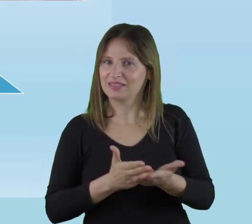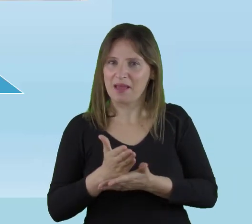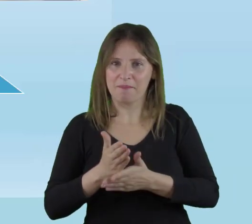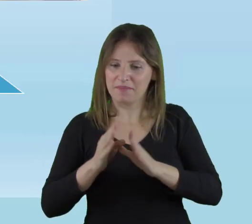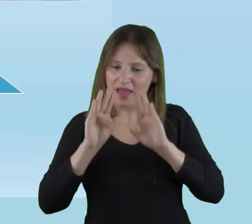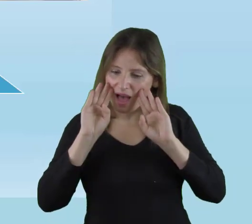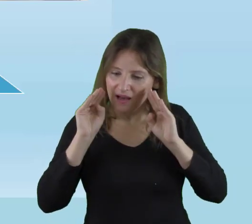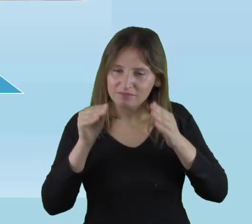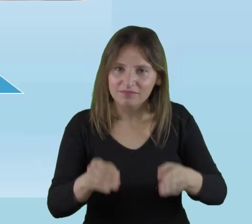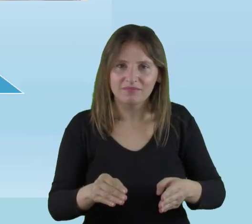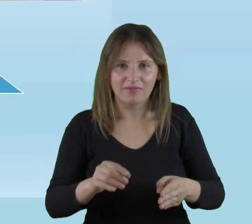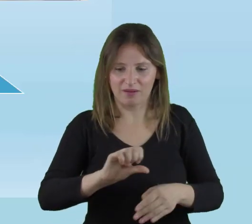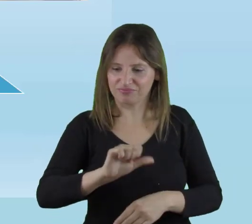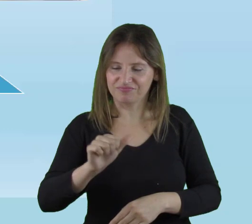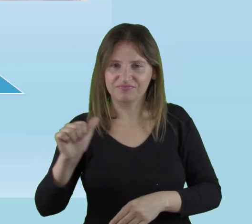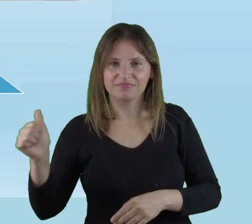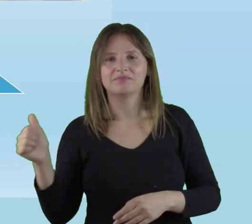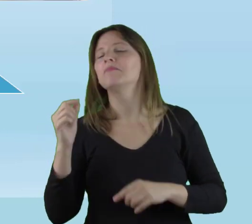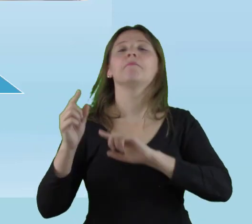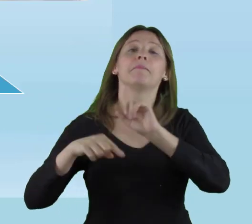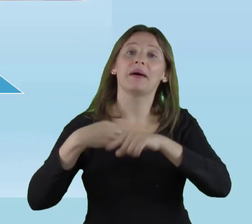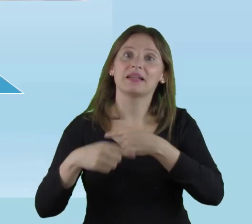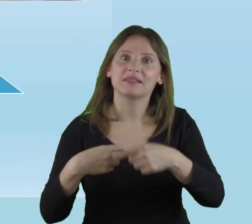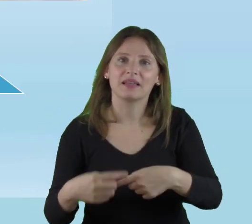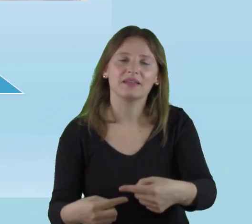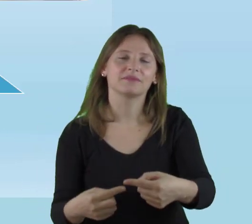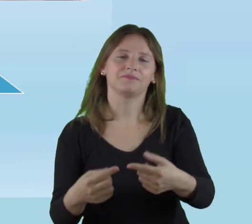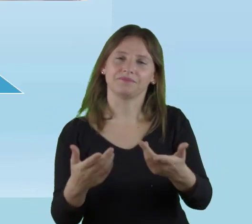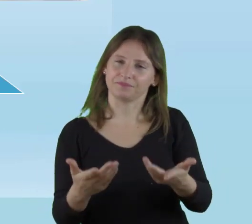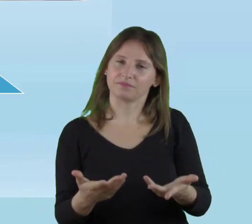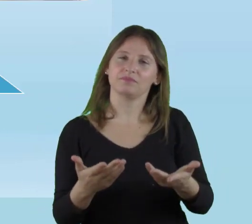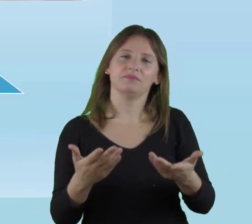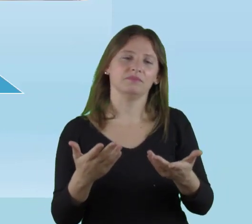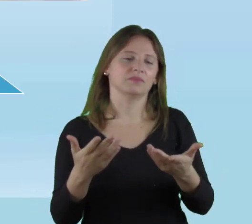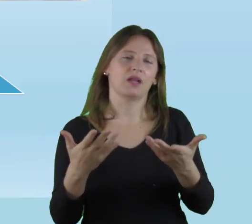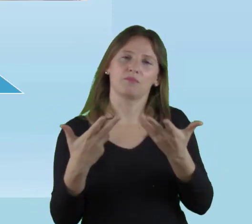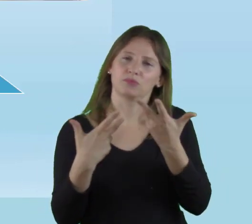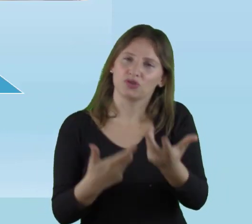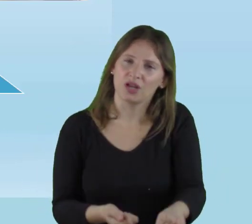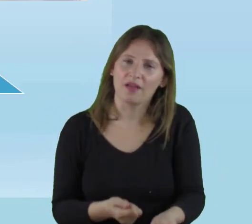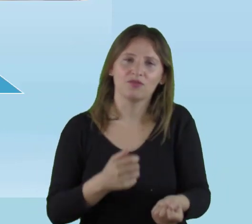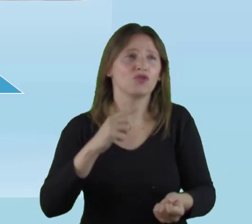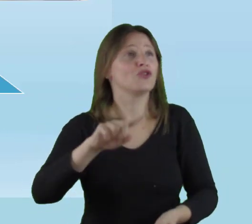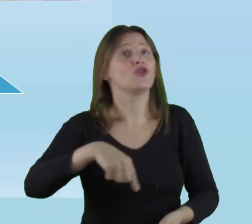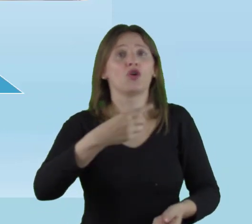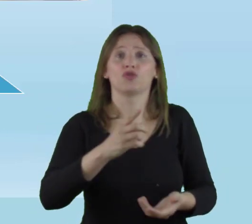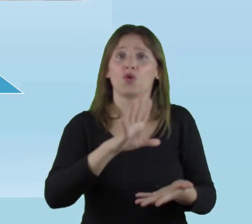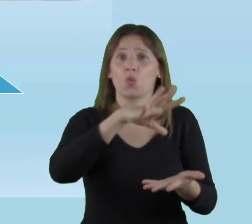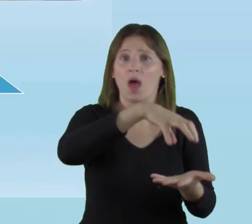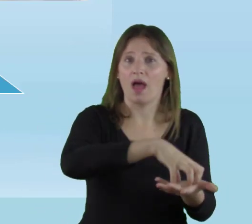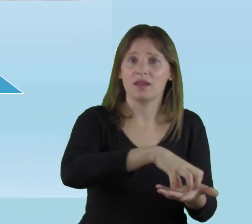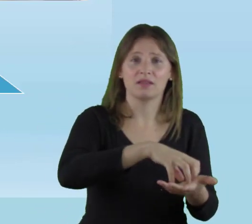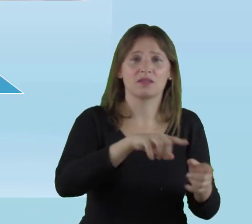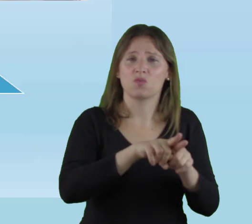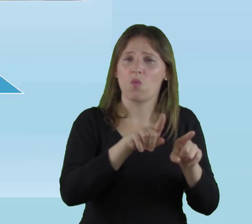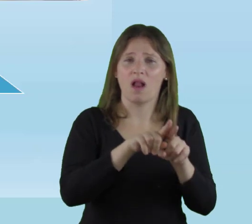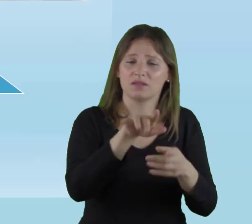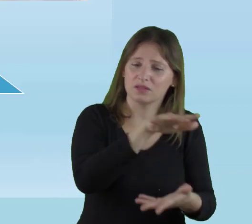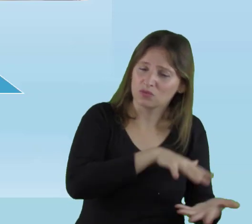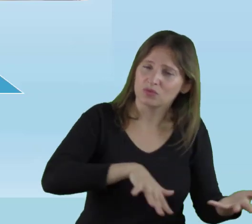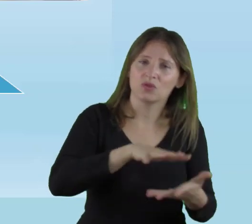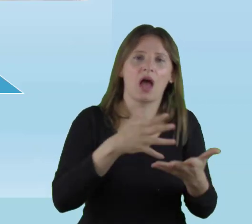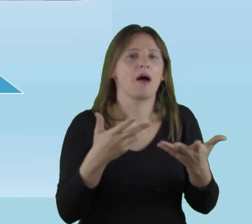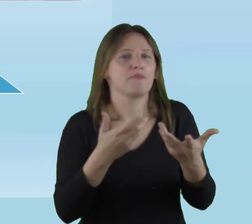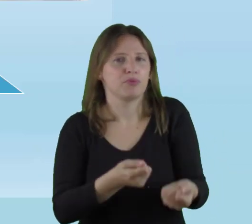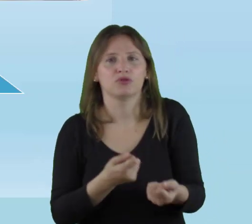¿Para qué? Para seguir aplicando y replicando en otros escenarios y